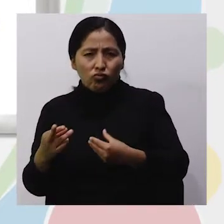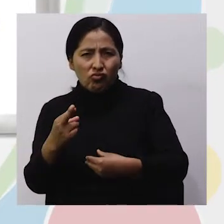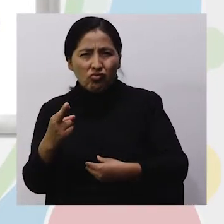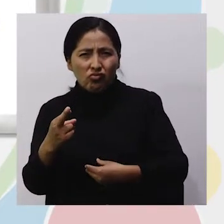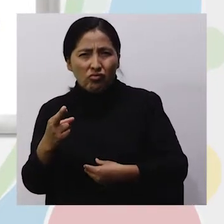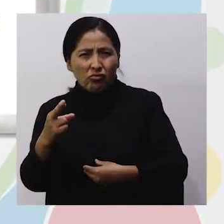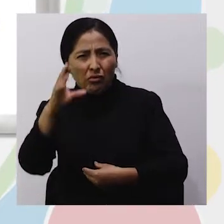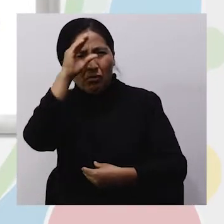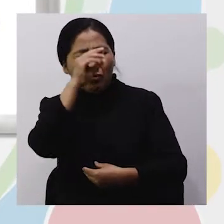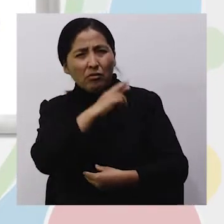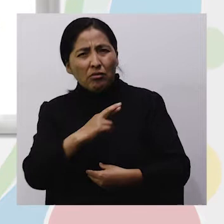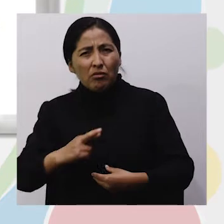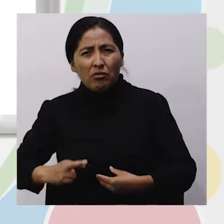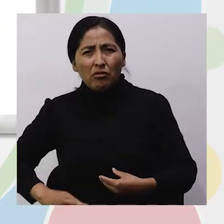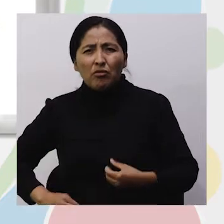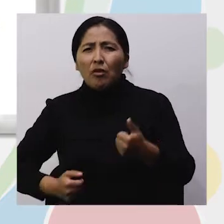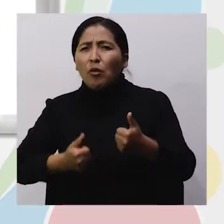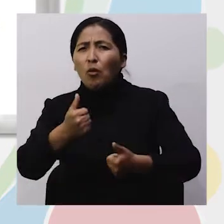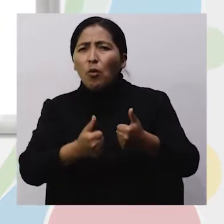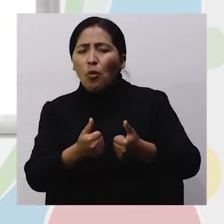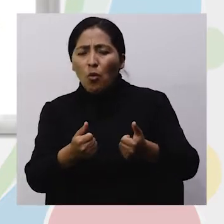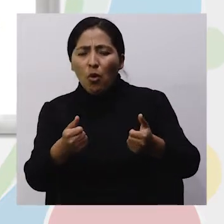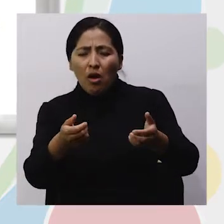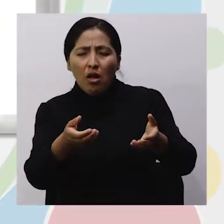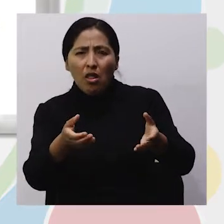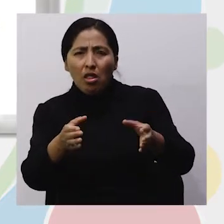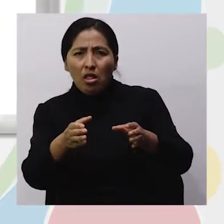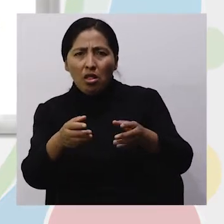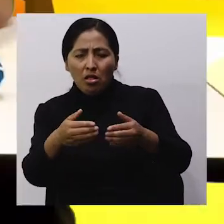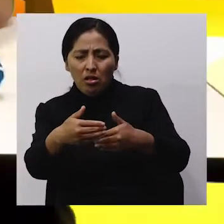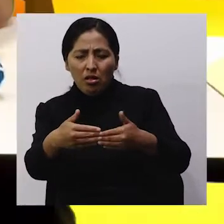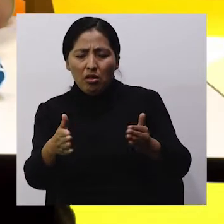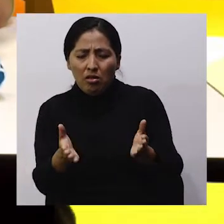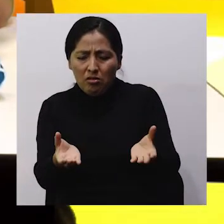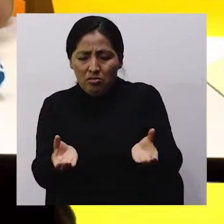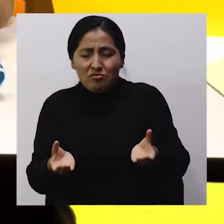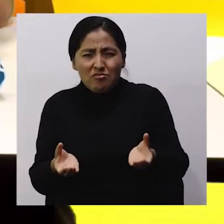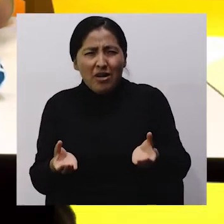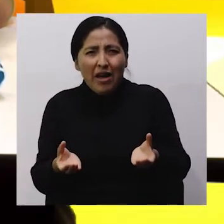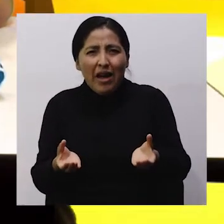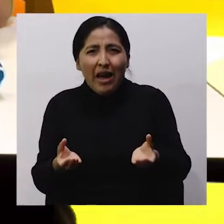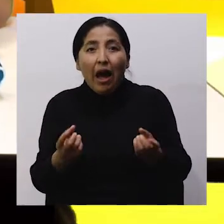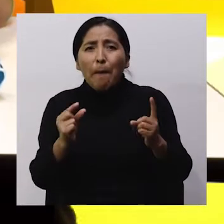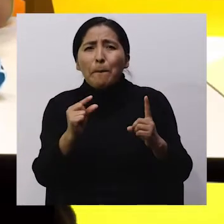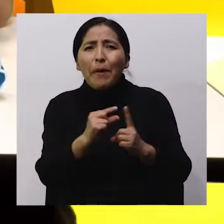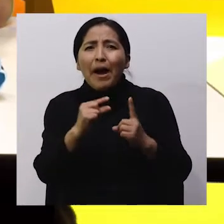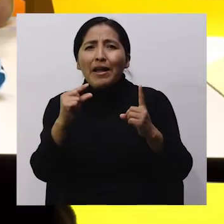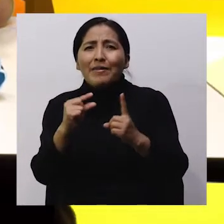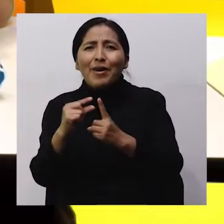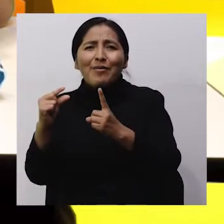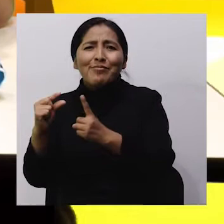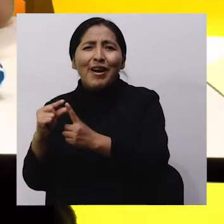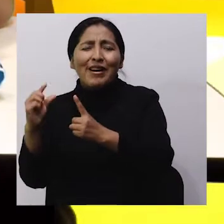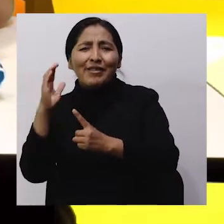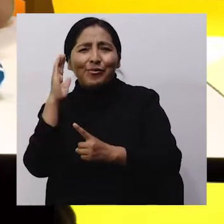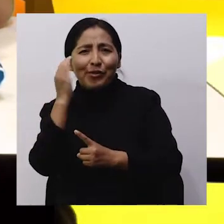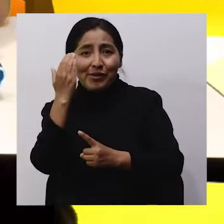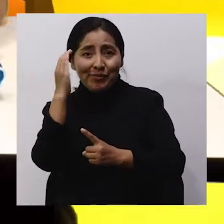cojines? ¿Qué cajones? ¿En qué cajonera van? ¡Oh! ¡Yo, yo, yo, yo, yo, yo, yo!